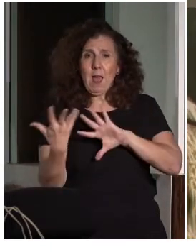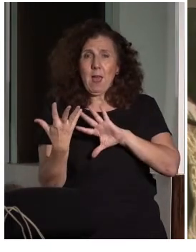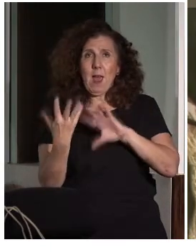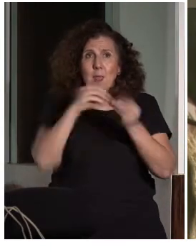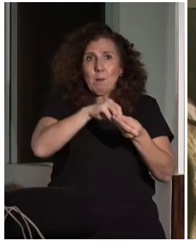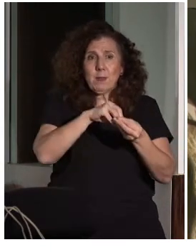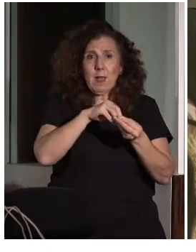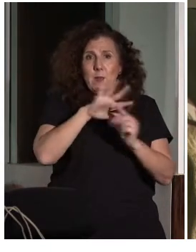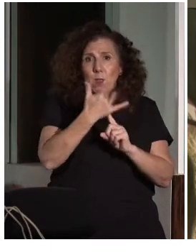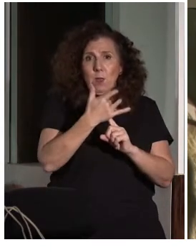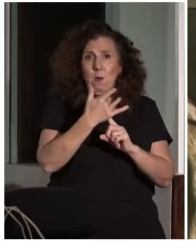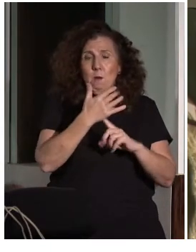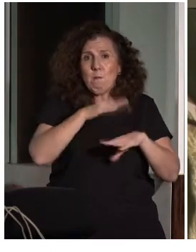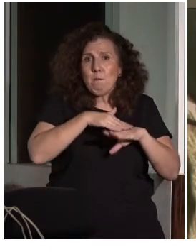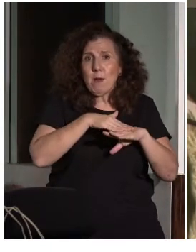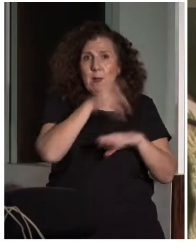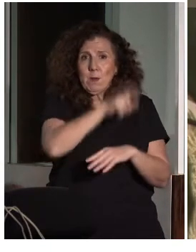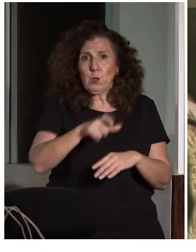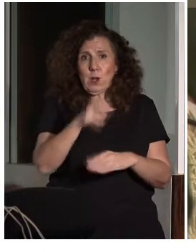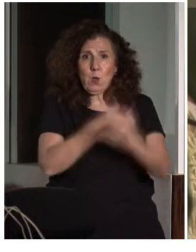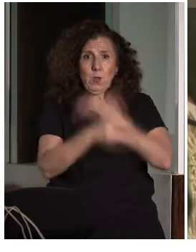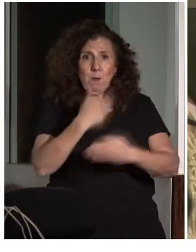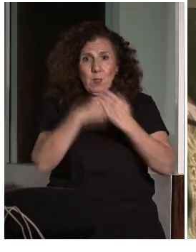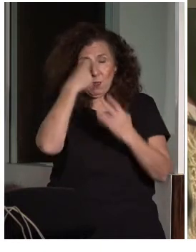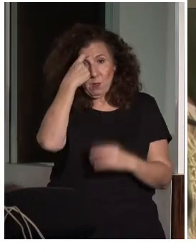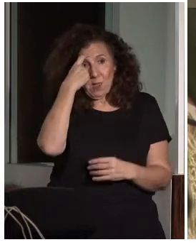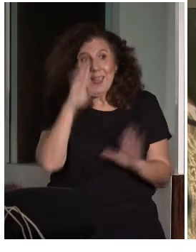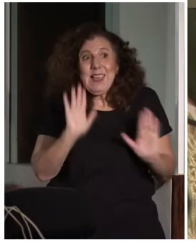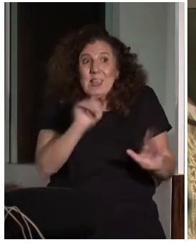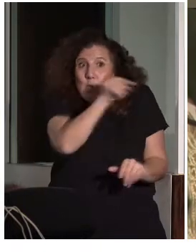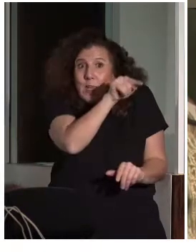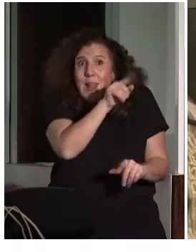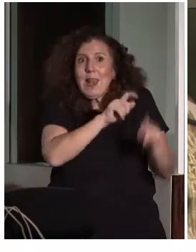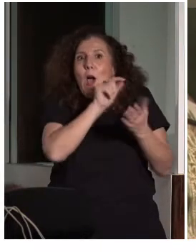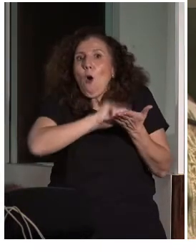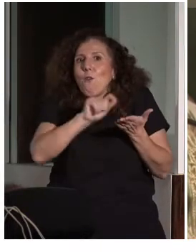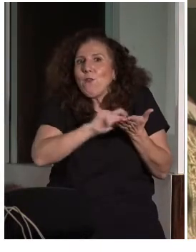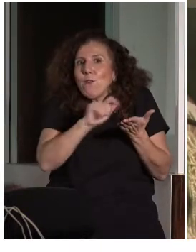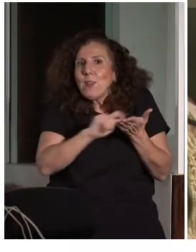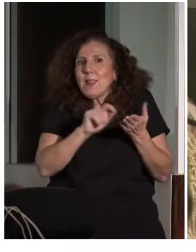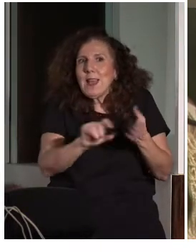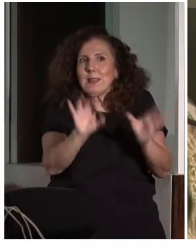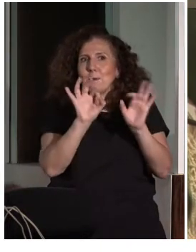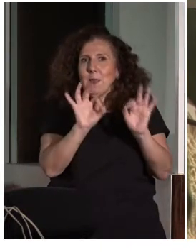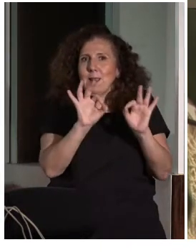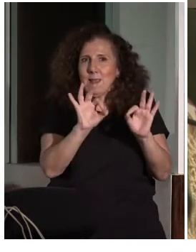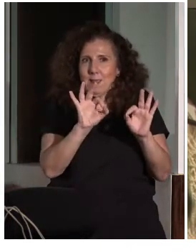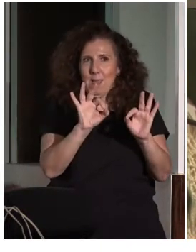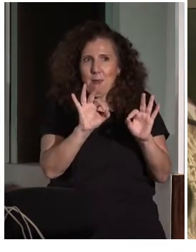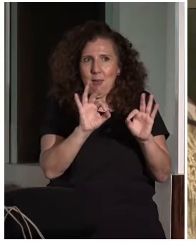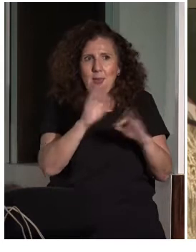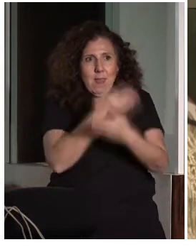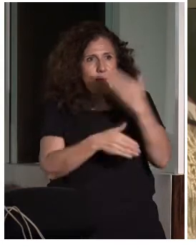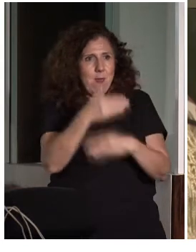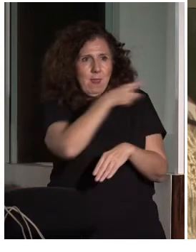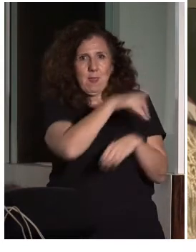de la Oficina Especializada en Discapacidad del Ministerio. Repito que hace años, pero esto nos da una idea